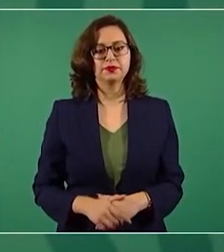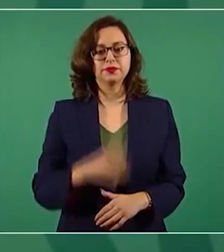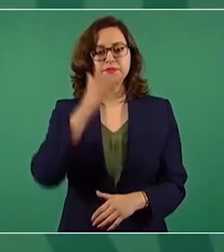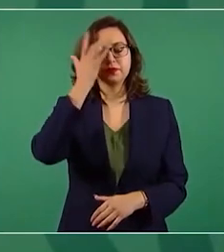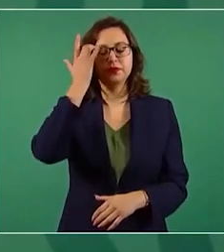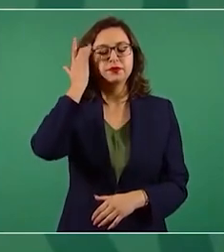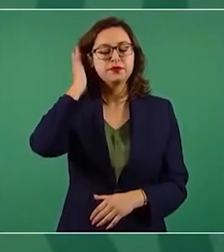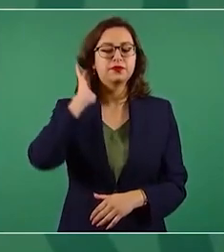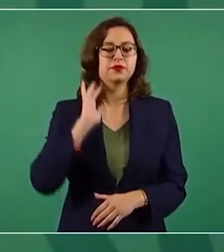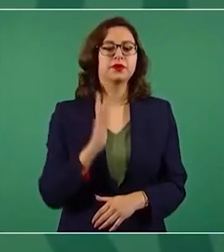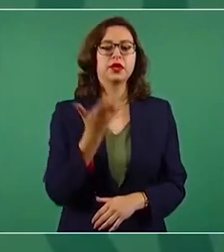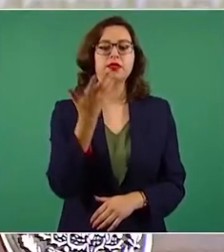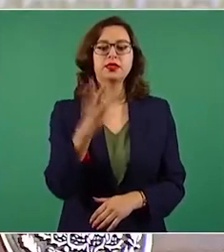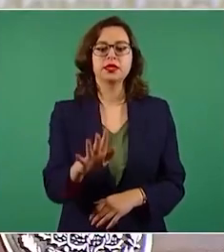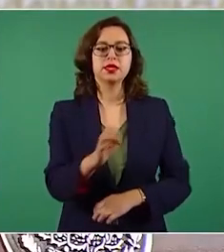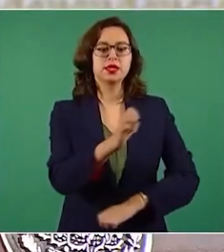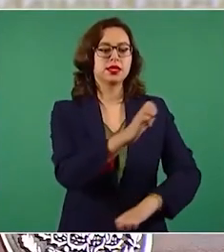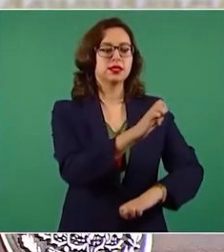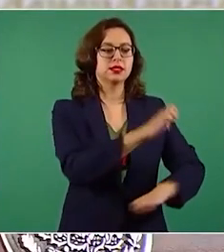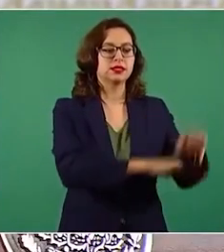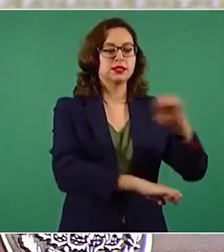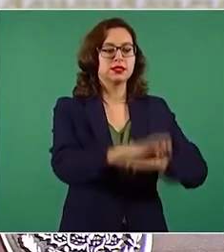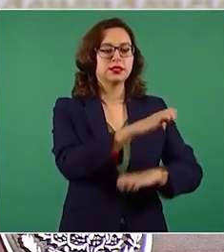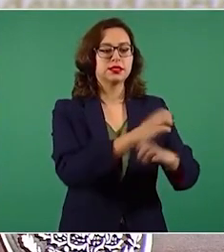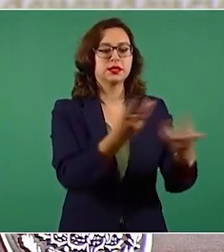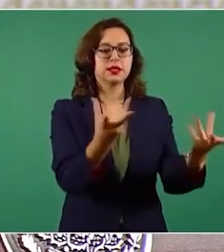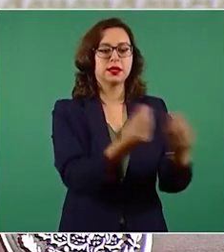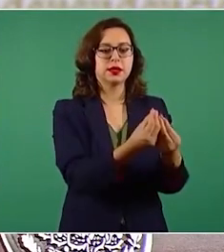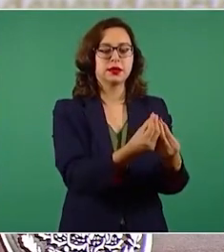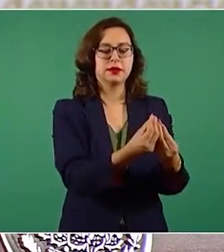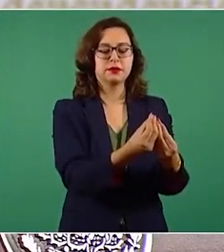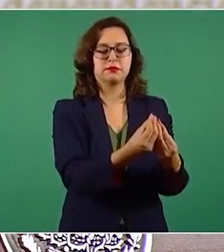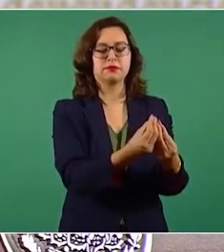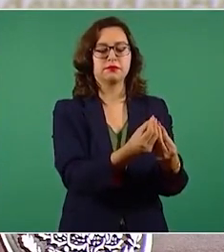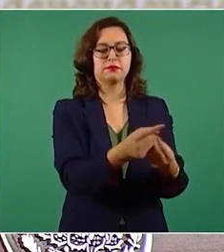distribuidoras que le vendían al gobierno